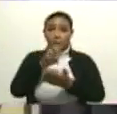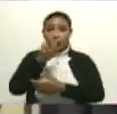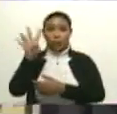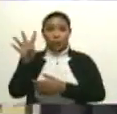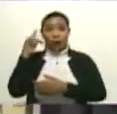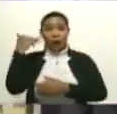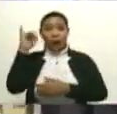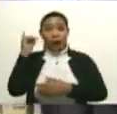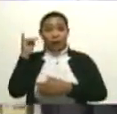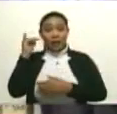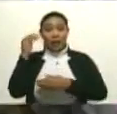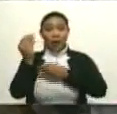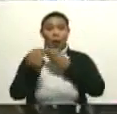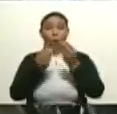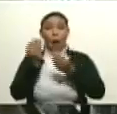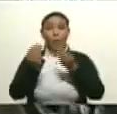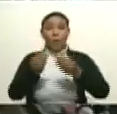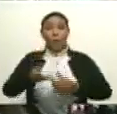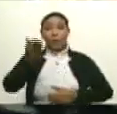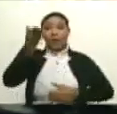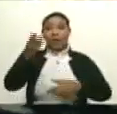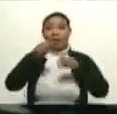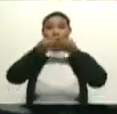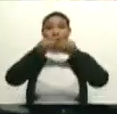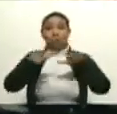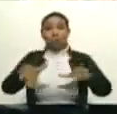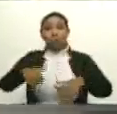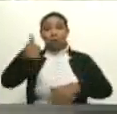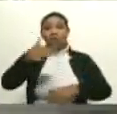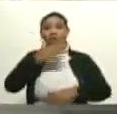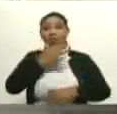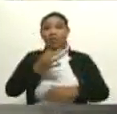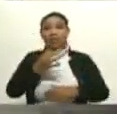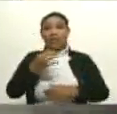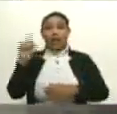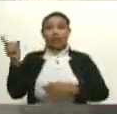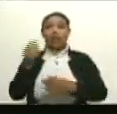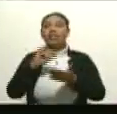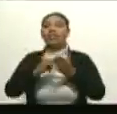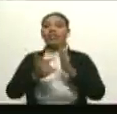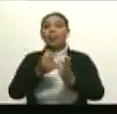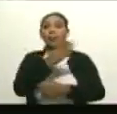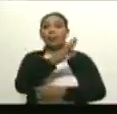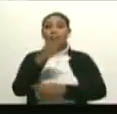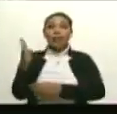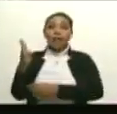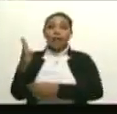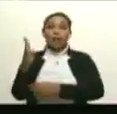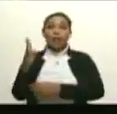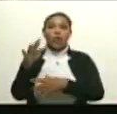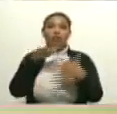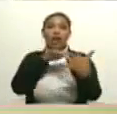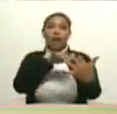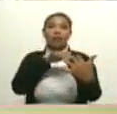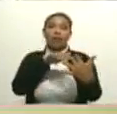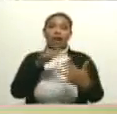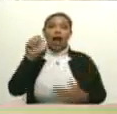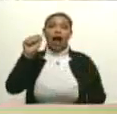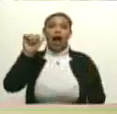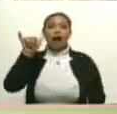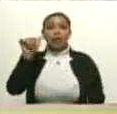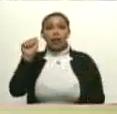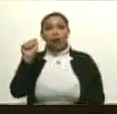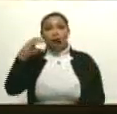un paraguas muy importante, que es el Bicentenario de la Batalla de Ayacucho. Así que estamos ya, ¿verdad, Carlos